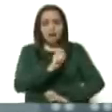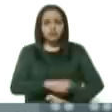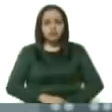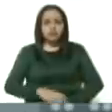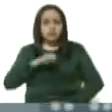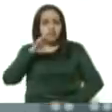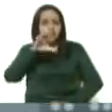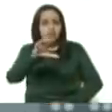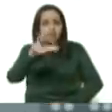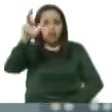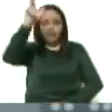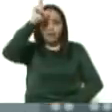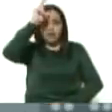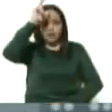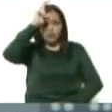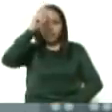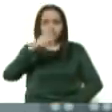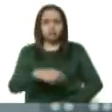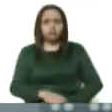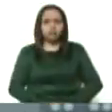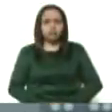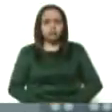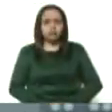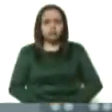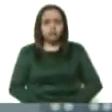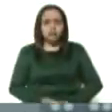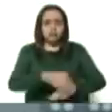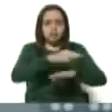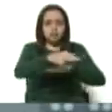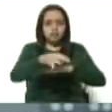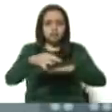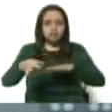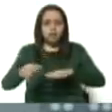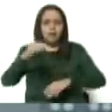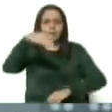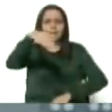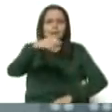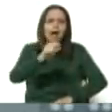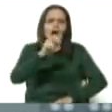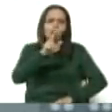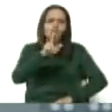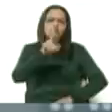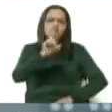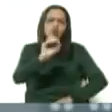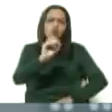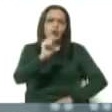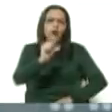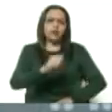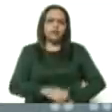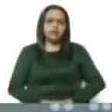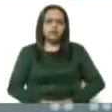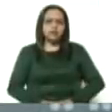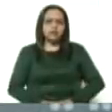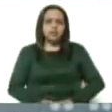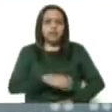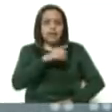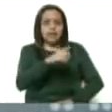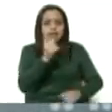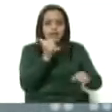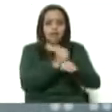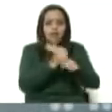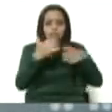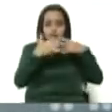estado Falcón, del municipio Mauroa. Él era maestro de obras de una empresa del estado,